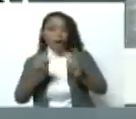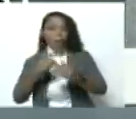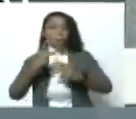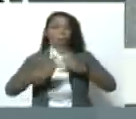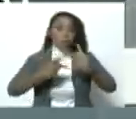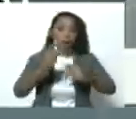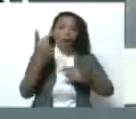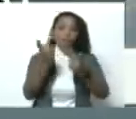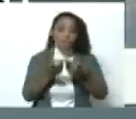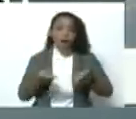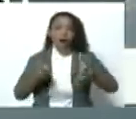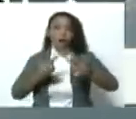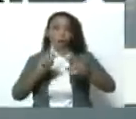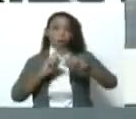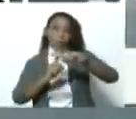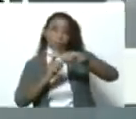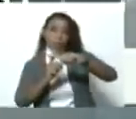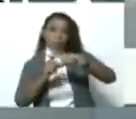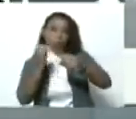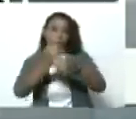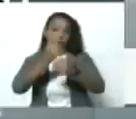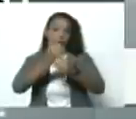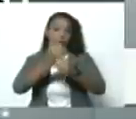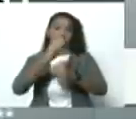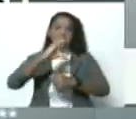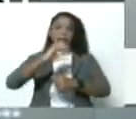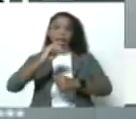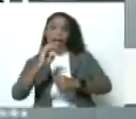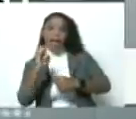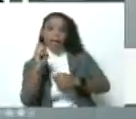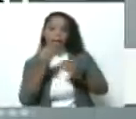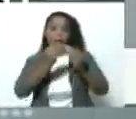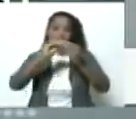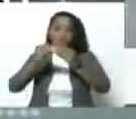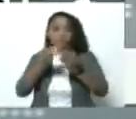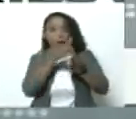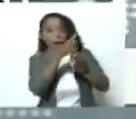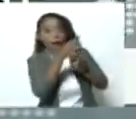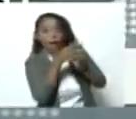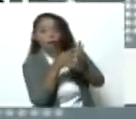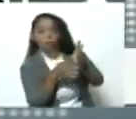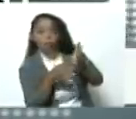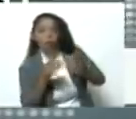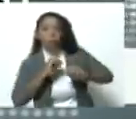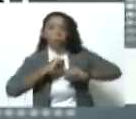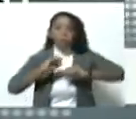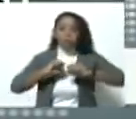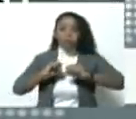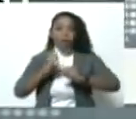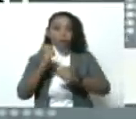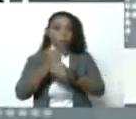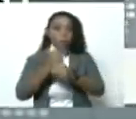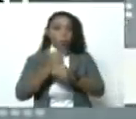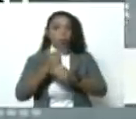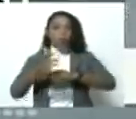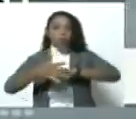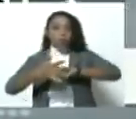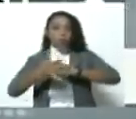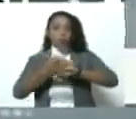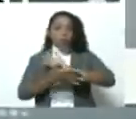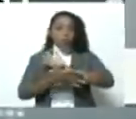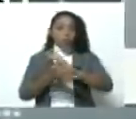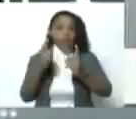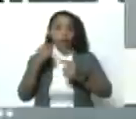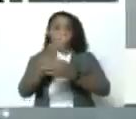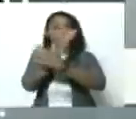una valoración positiva del trabajo del CNE en cuanto a su composición, en cuanto a su actuación y en cuanto al trabajo técnico y